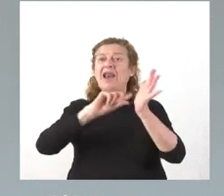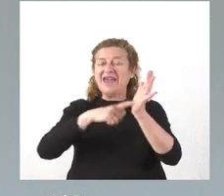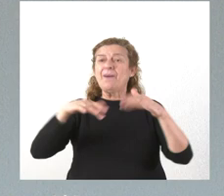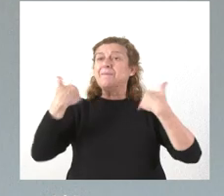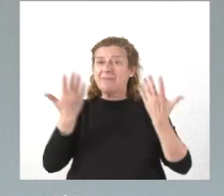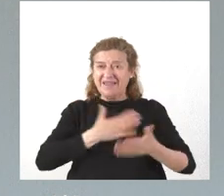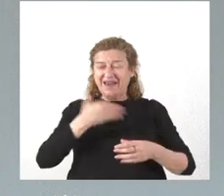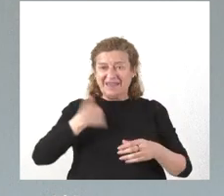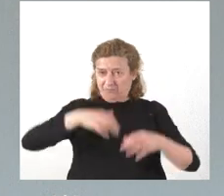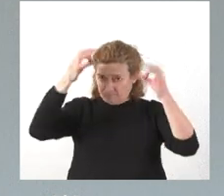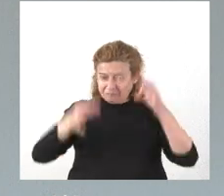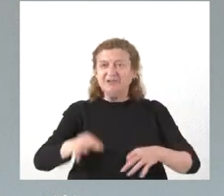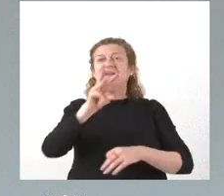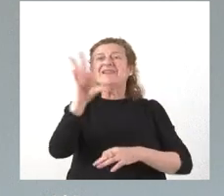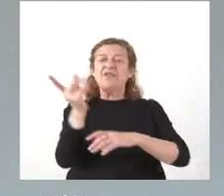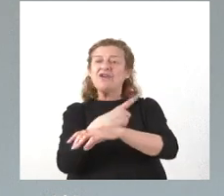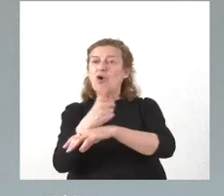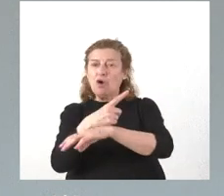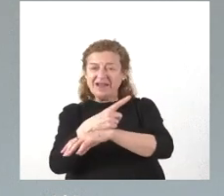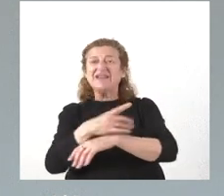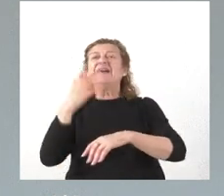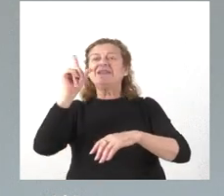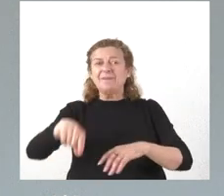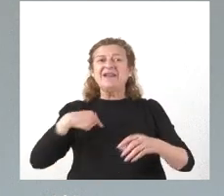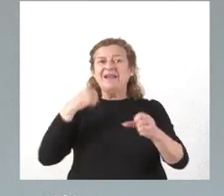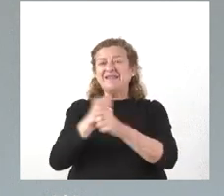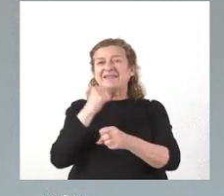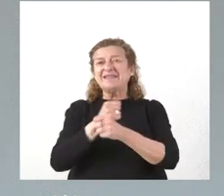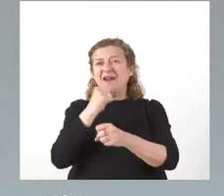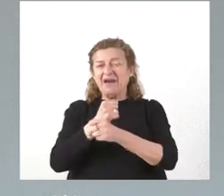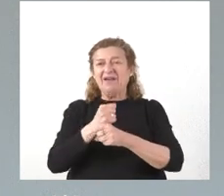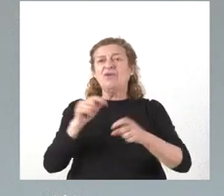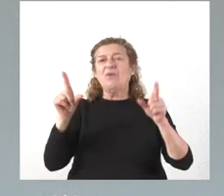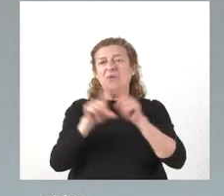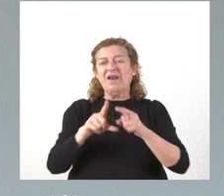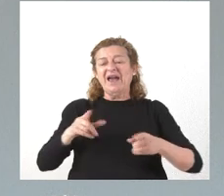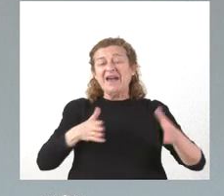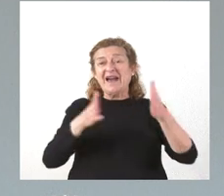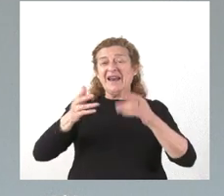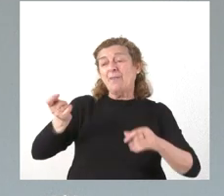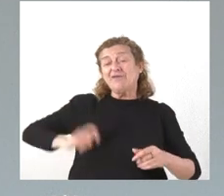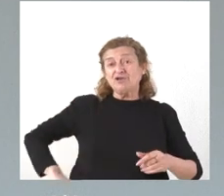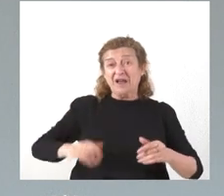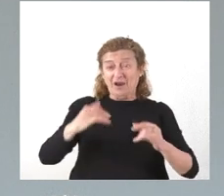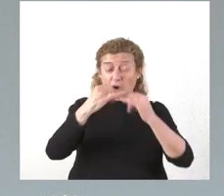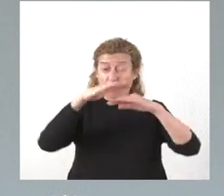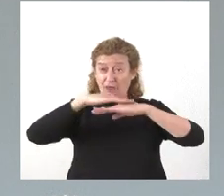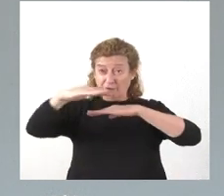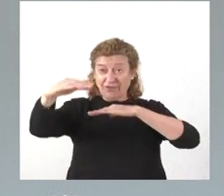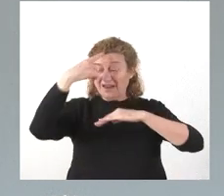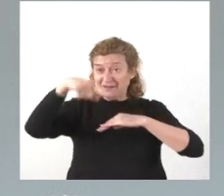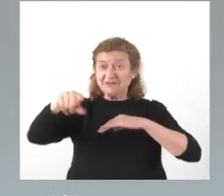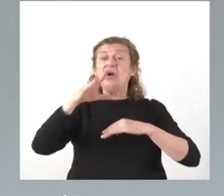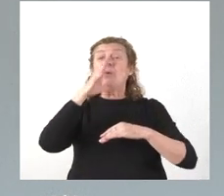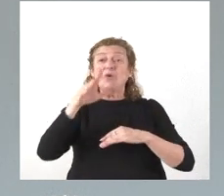de las 35 horas. También hemos trabajado en la carrera profesional horizontal, como todos ustedes saben, por lo que